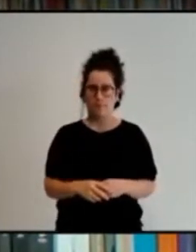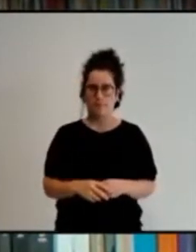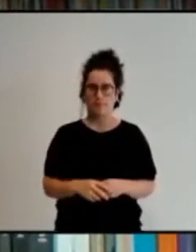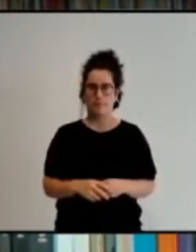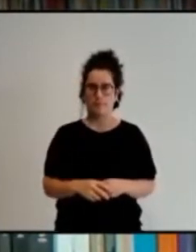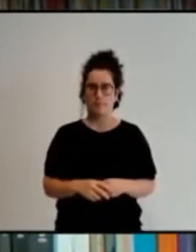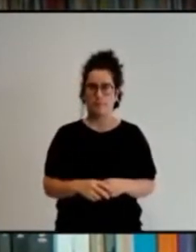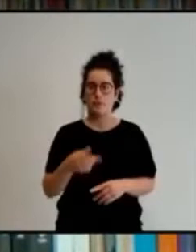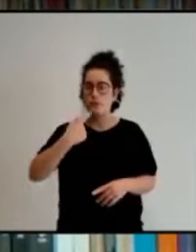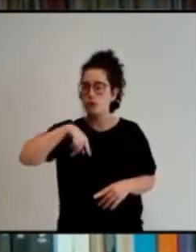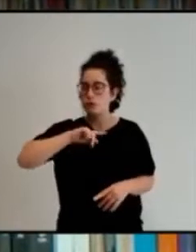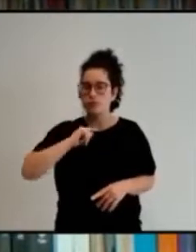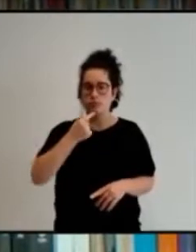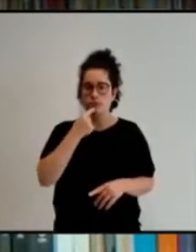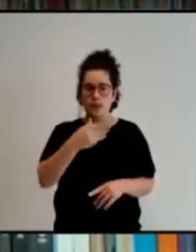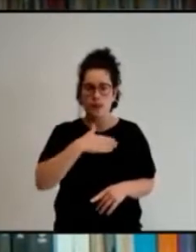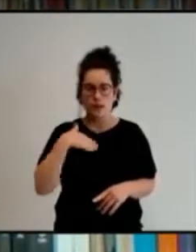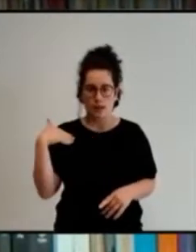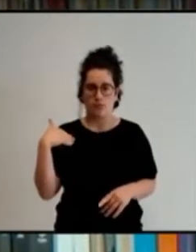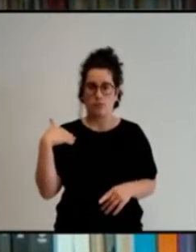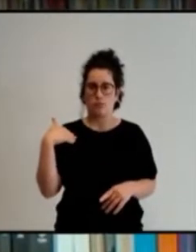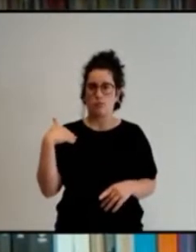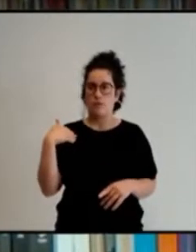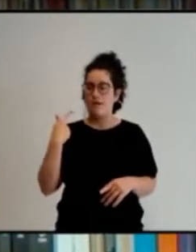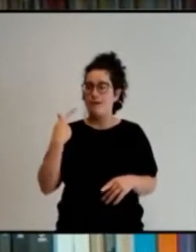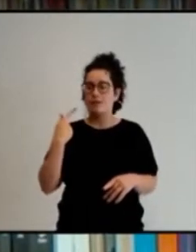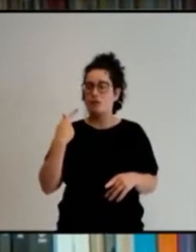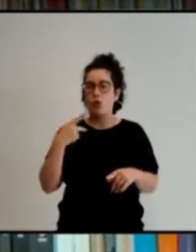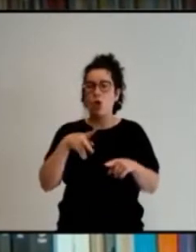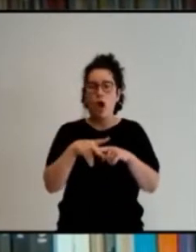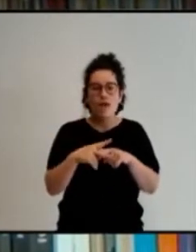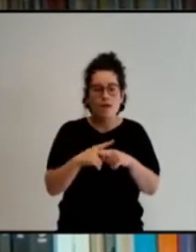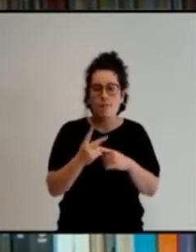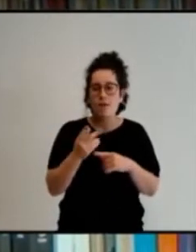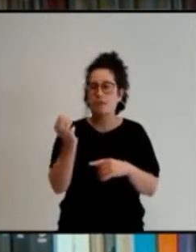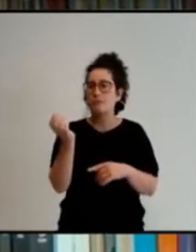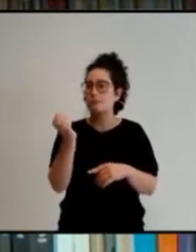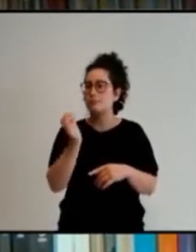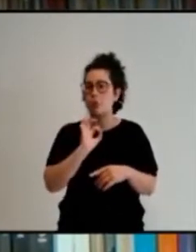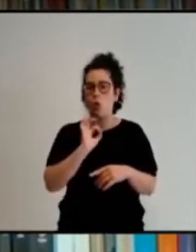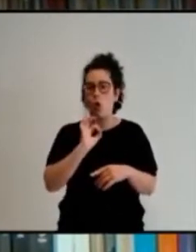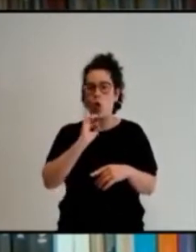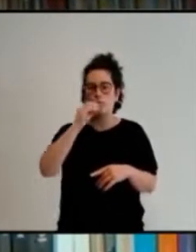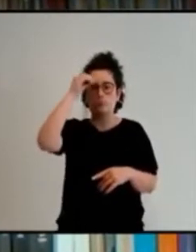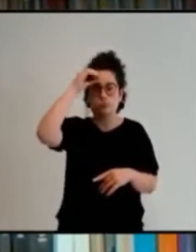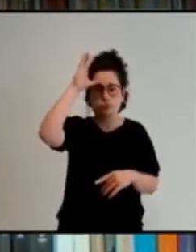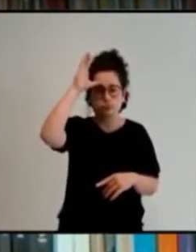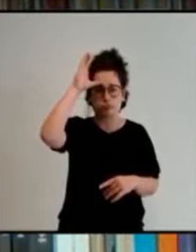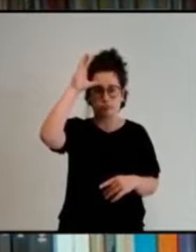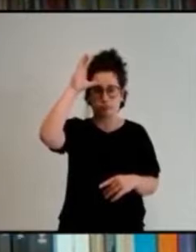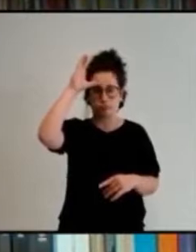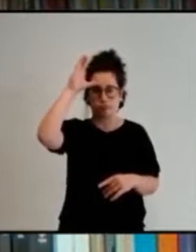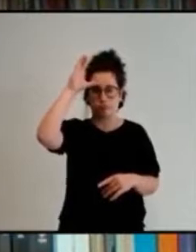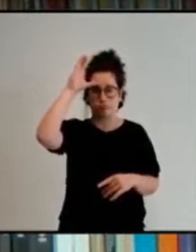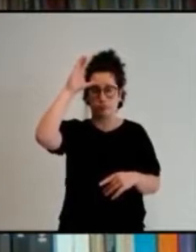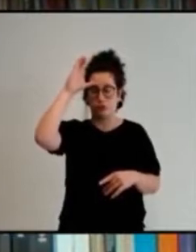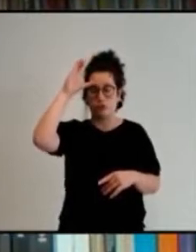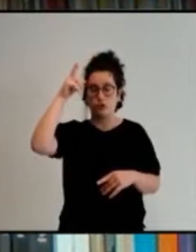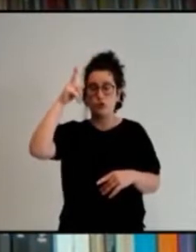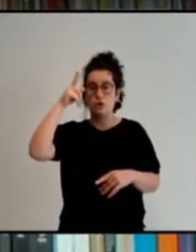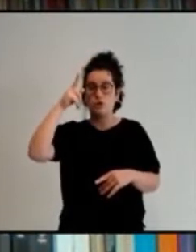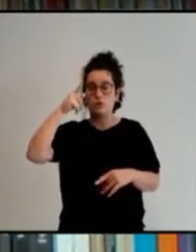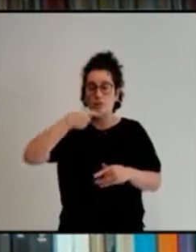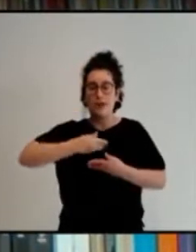conocimientos y las herramientas metodológicas que hemos ido construyendo las ponemos al servicio de